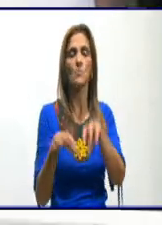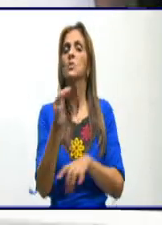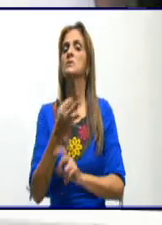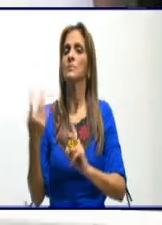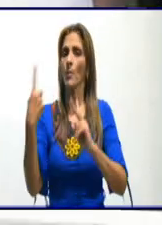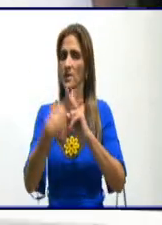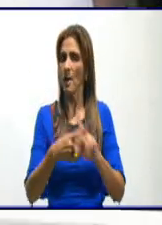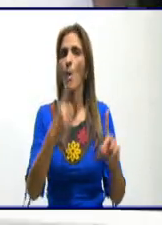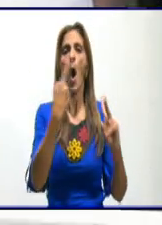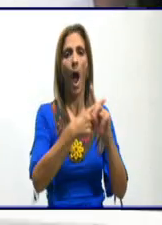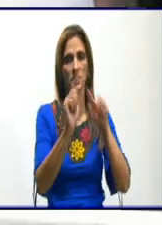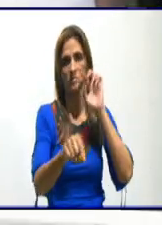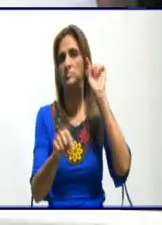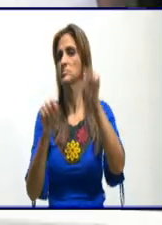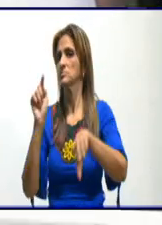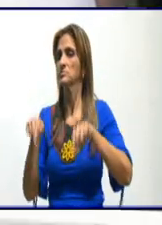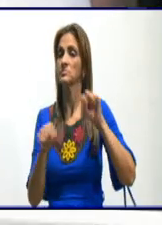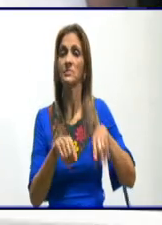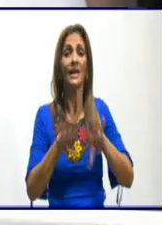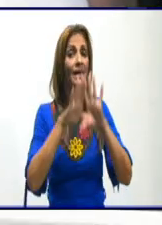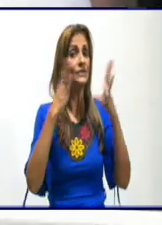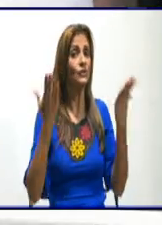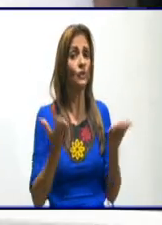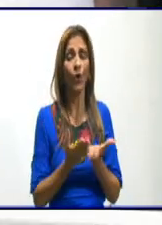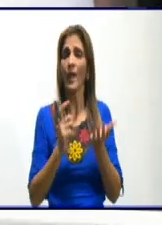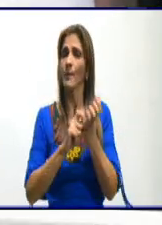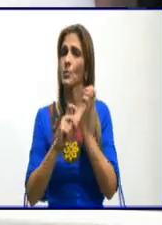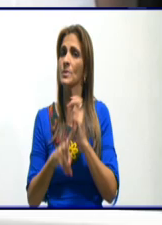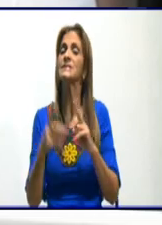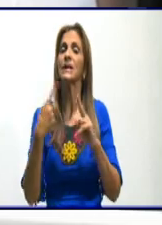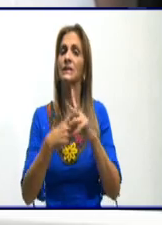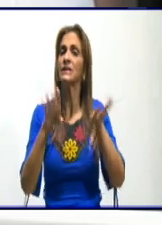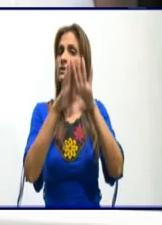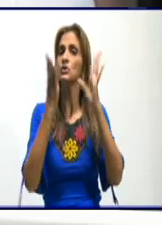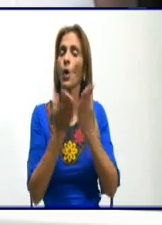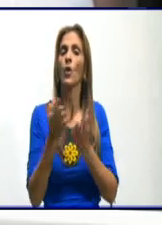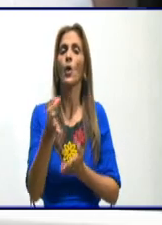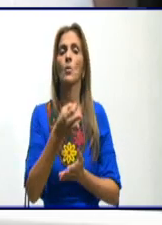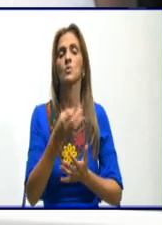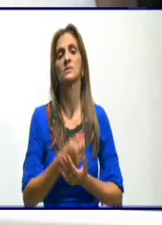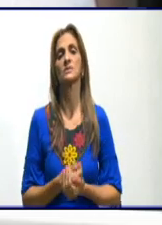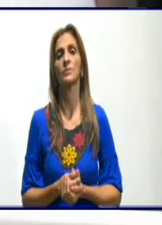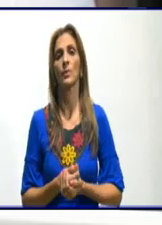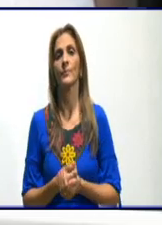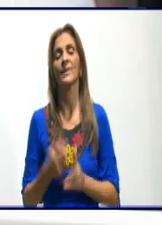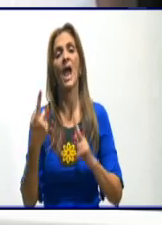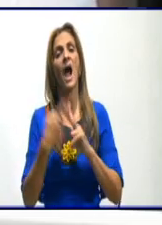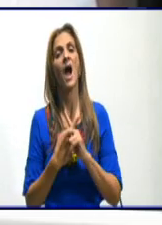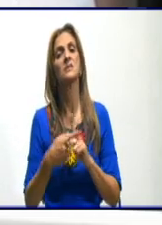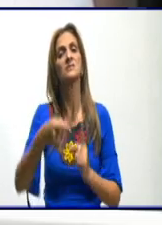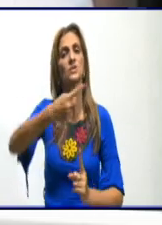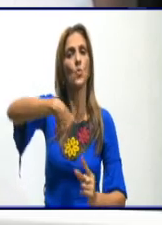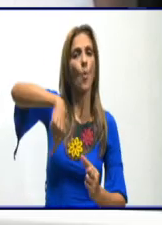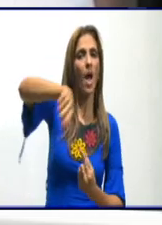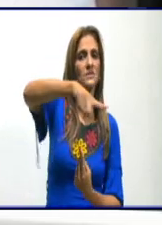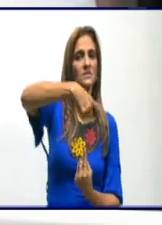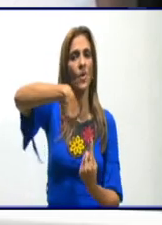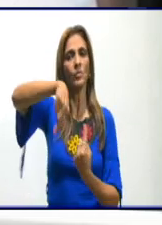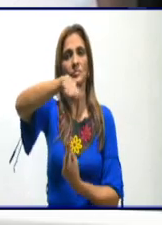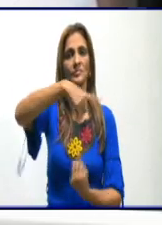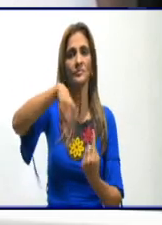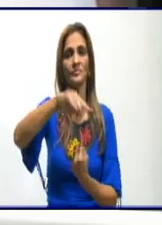contagio está en toda la provincia, en el municipio y en toda la provincia. Tenemos circulación del virus en la provincia, en el